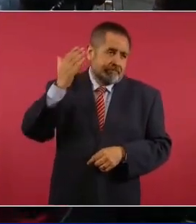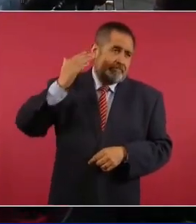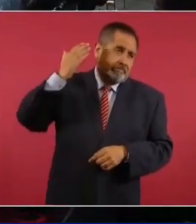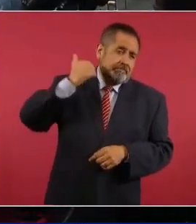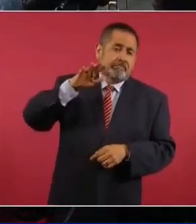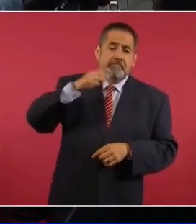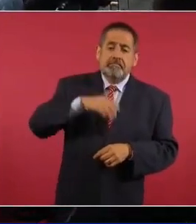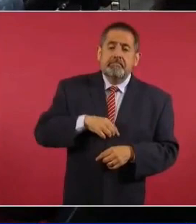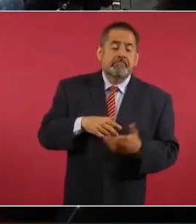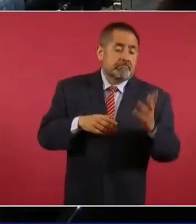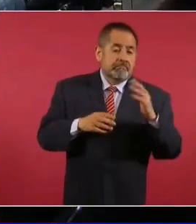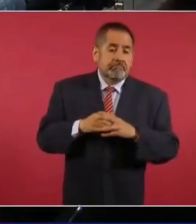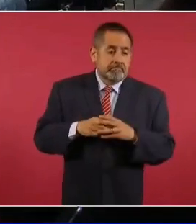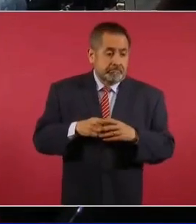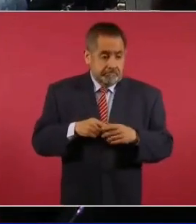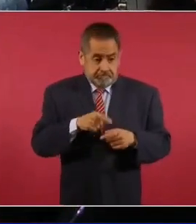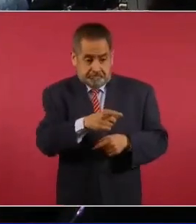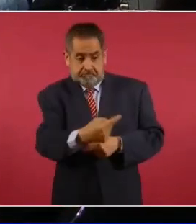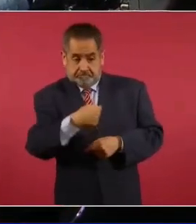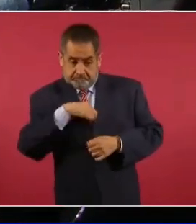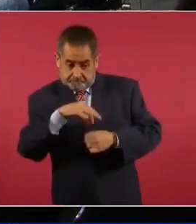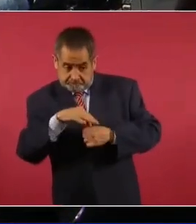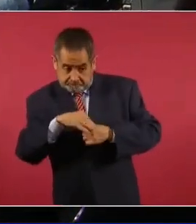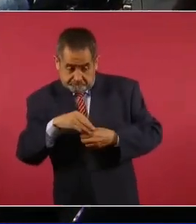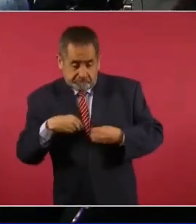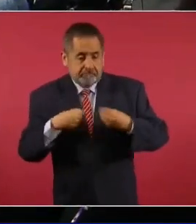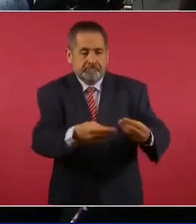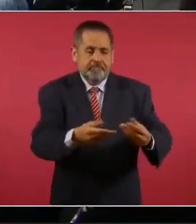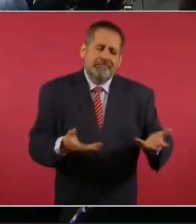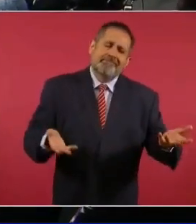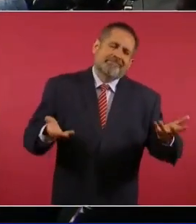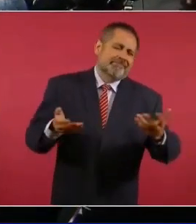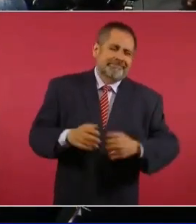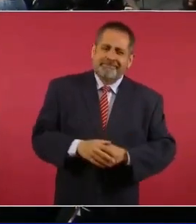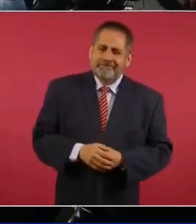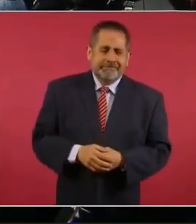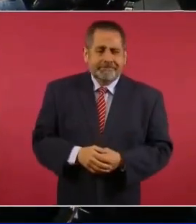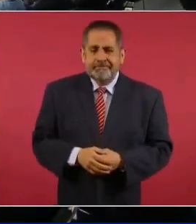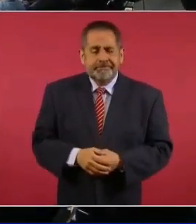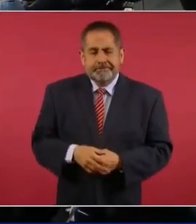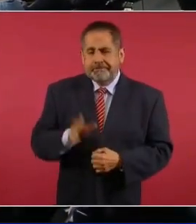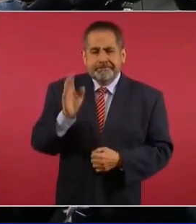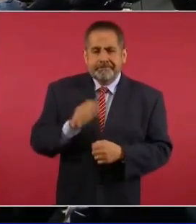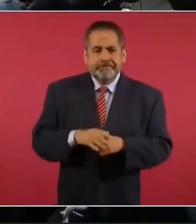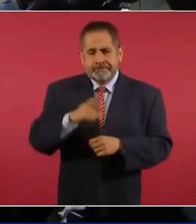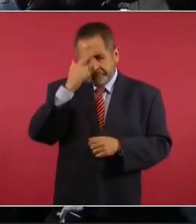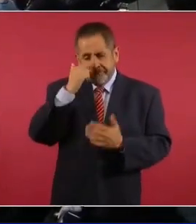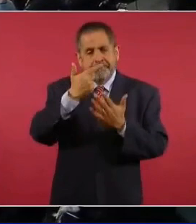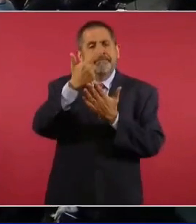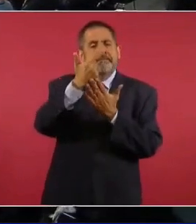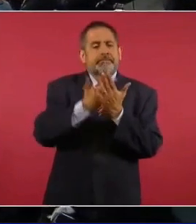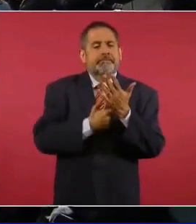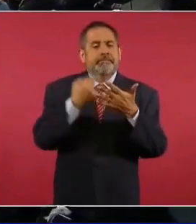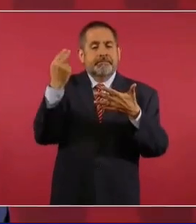que imperaban, que dominaban las listas